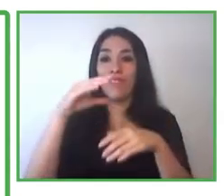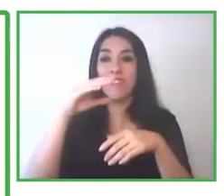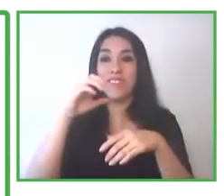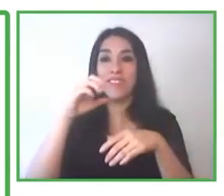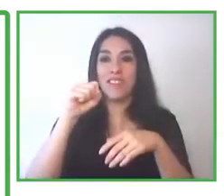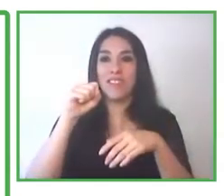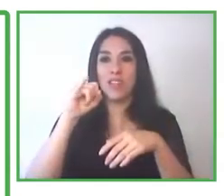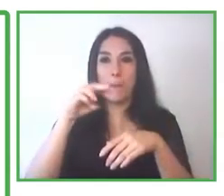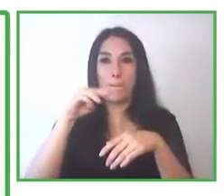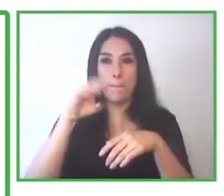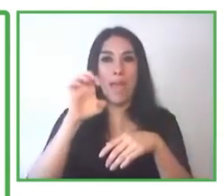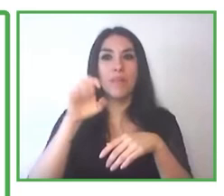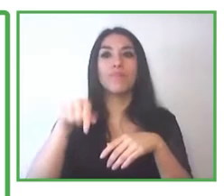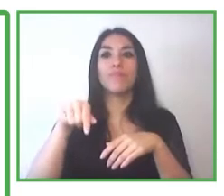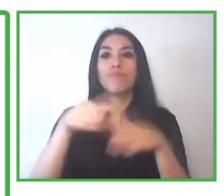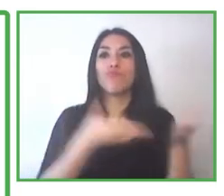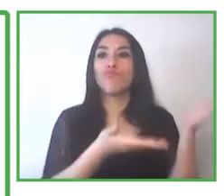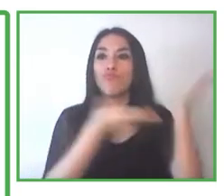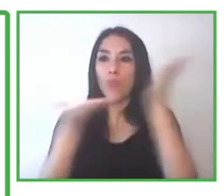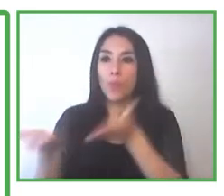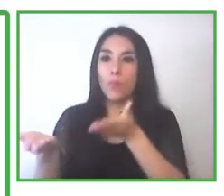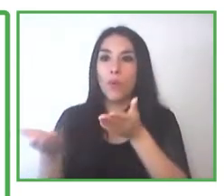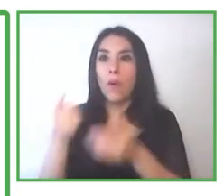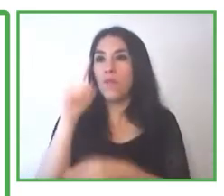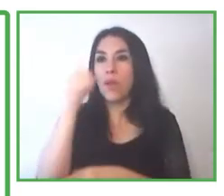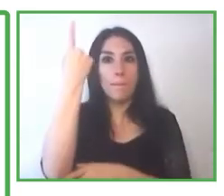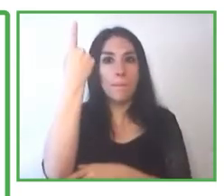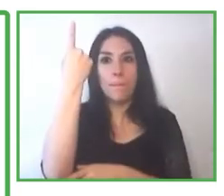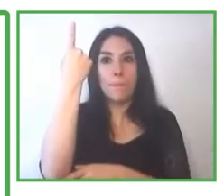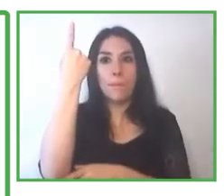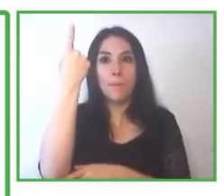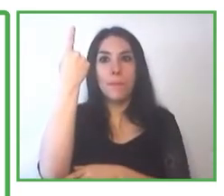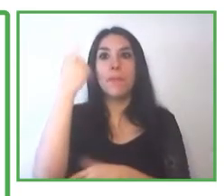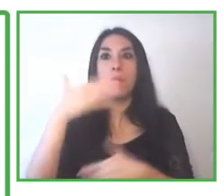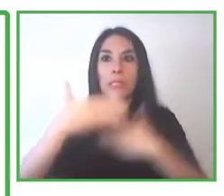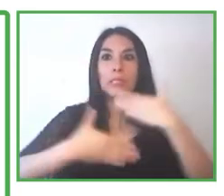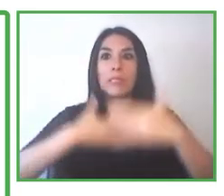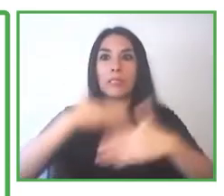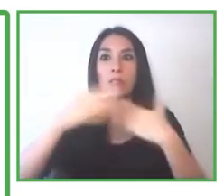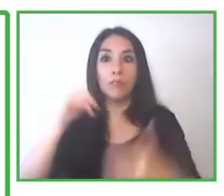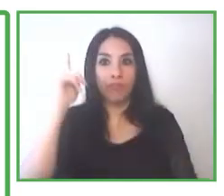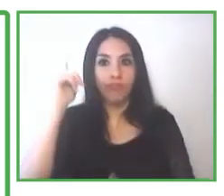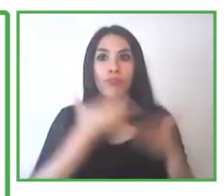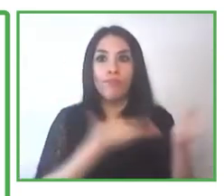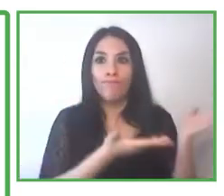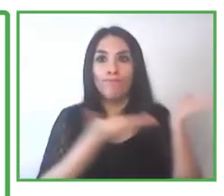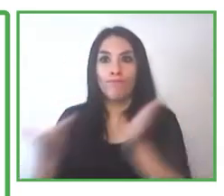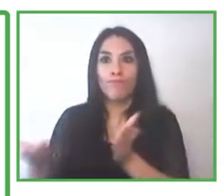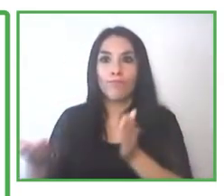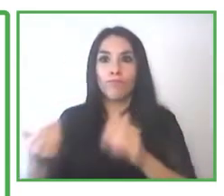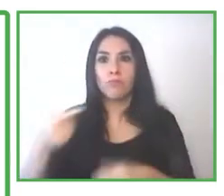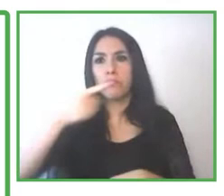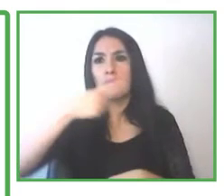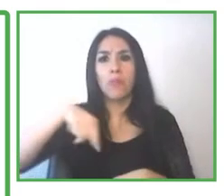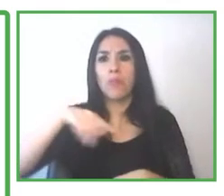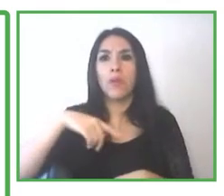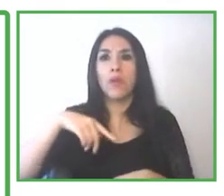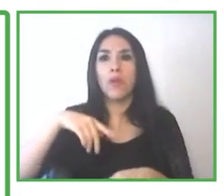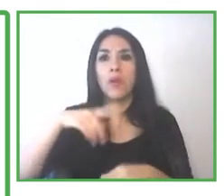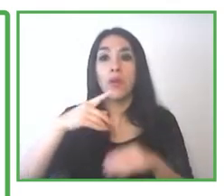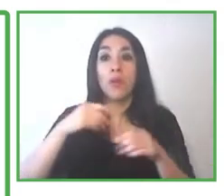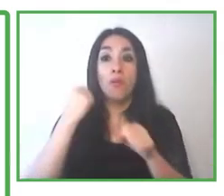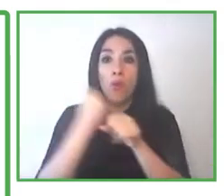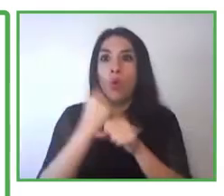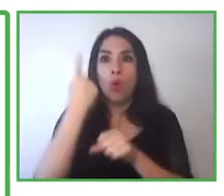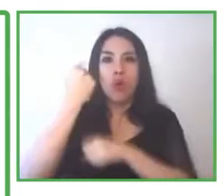la primera versión del programa y desde entonces hemos participado cada año. Hemos visto desde sus inicios cómo